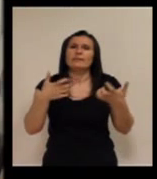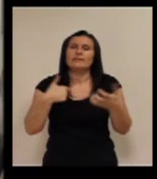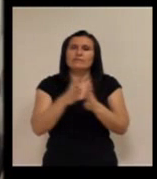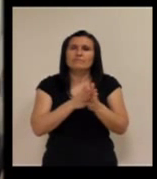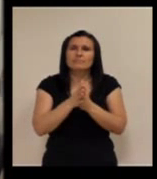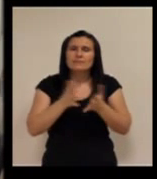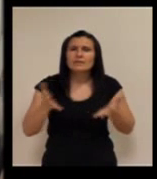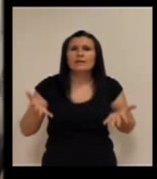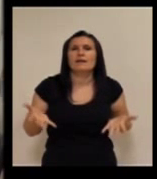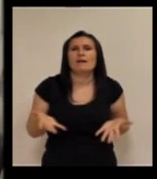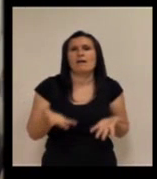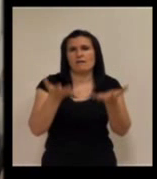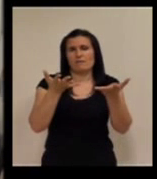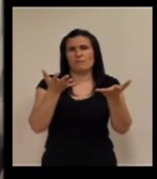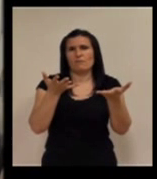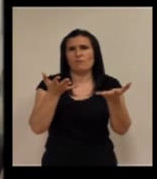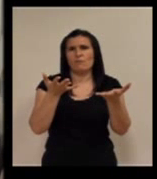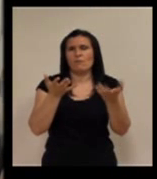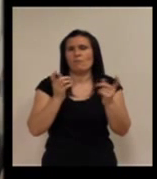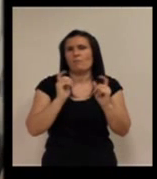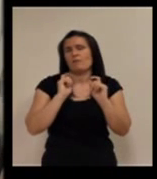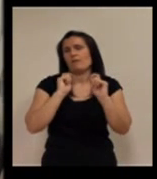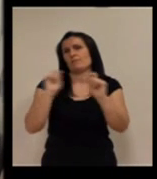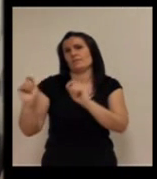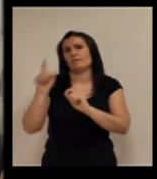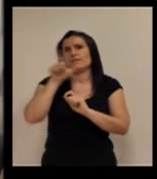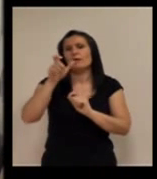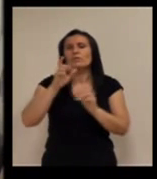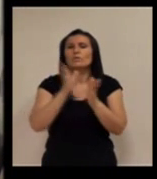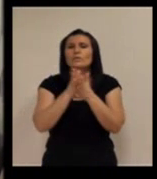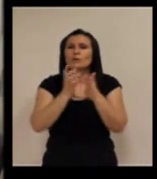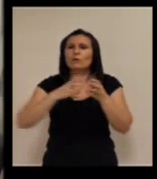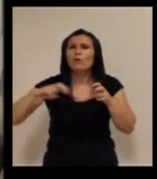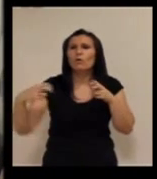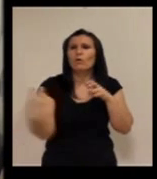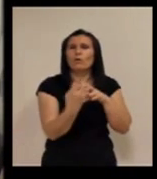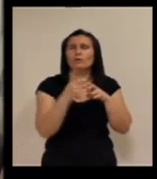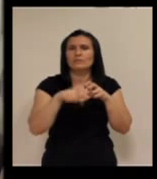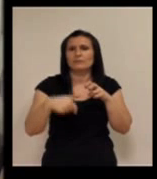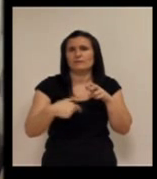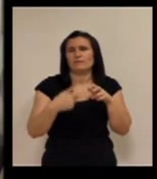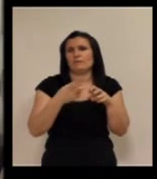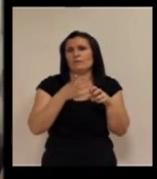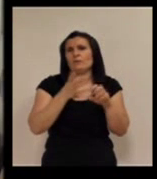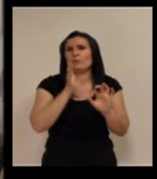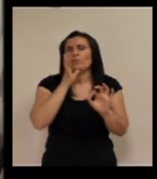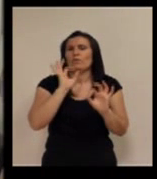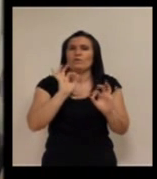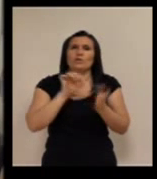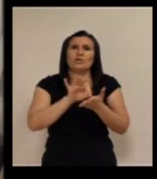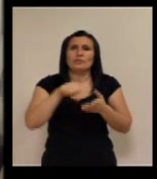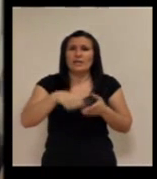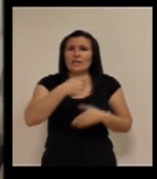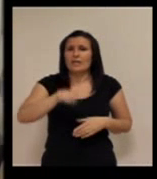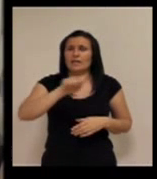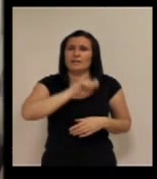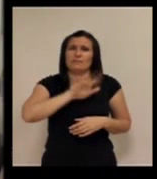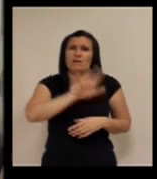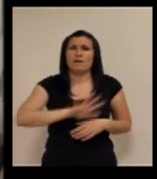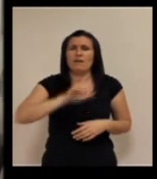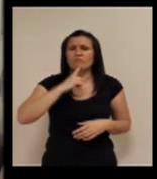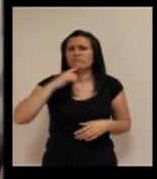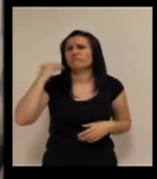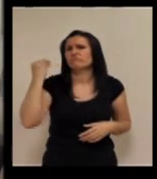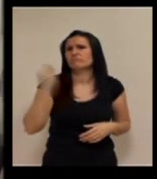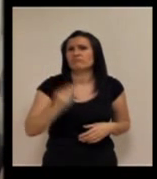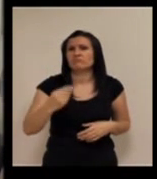con palabras de ánimo y de hacia los prestadores hacia los compañeros de mesa porque tenemos unos servicios